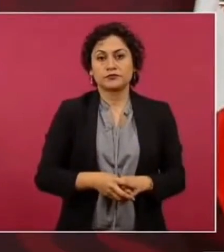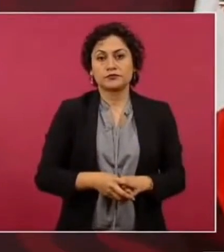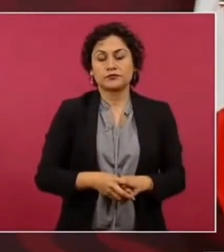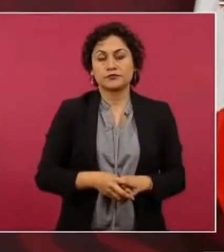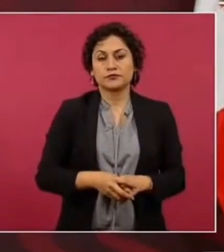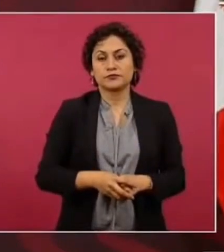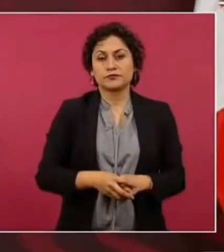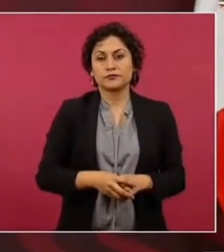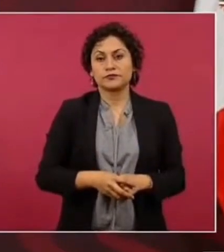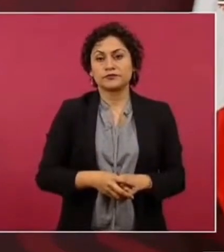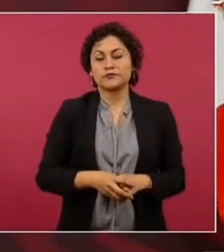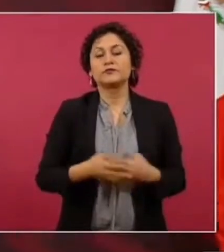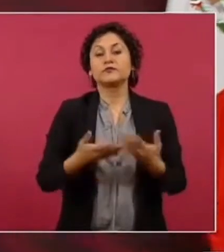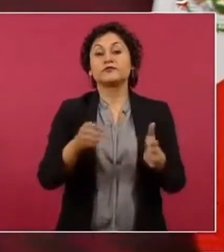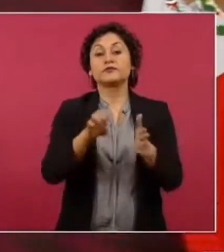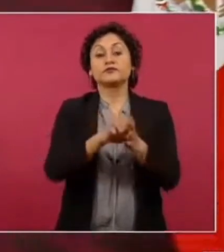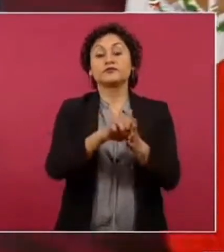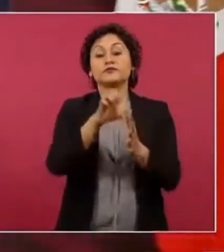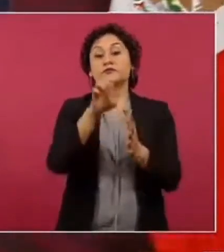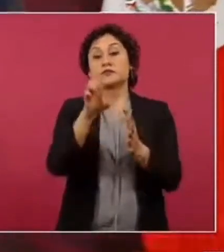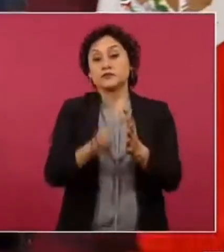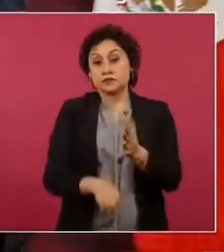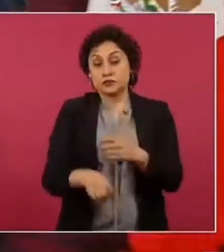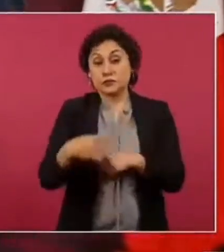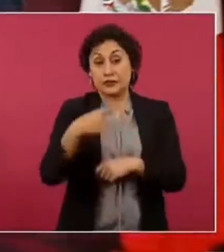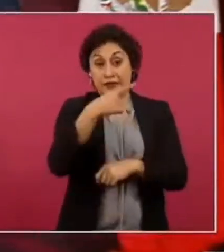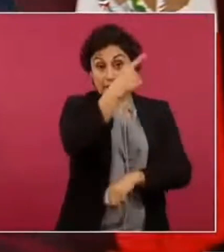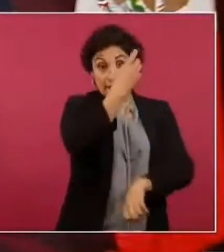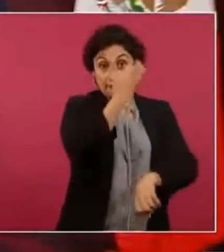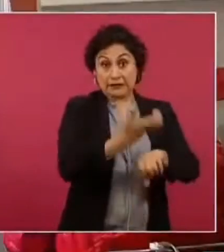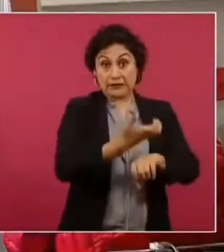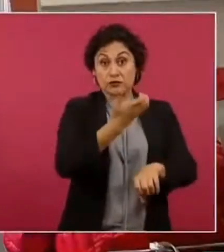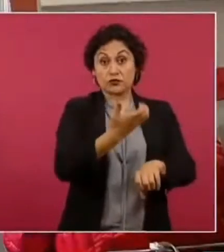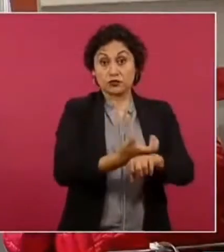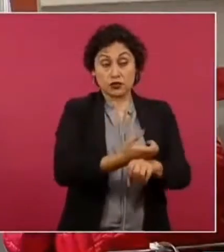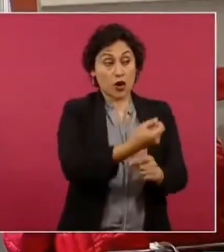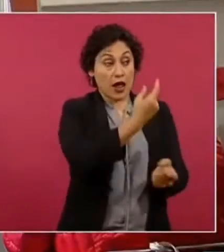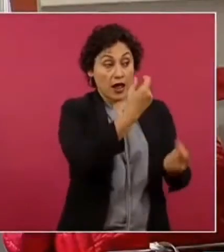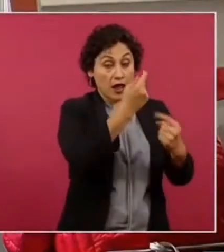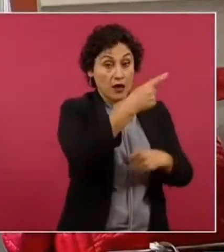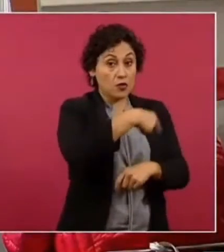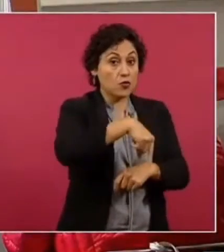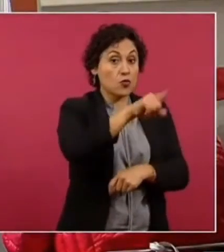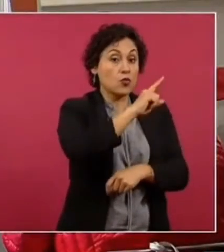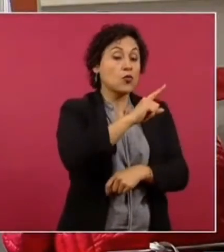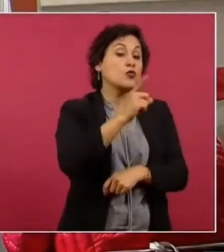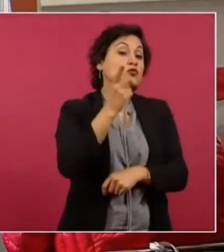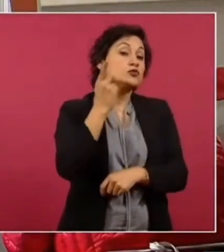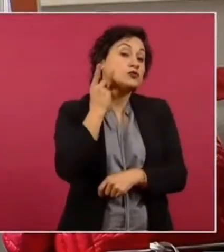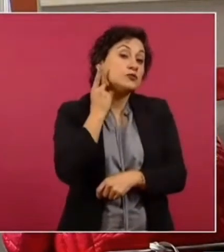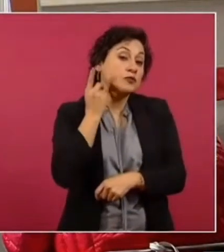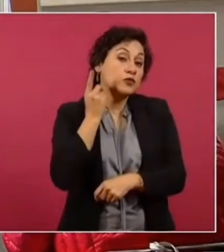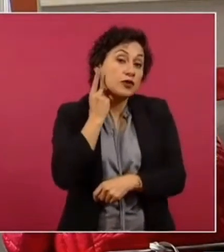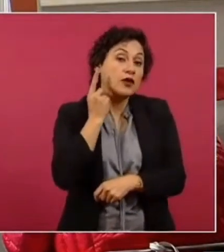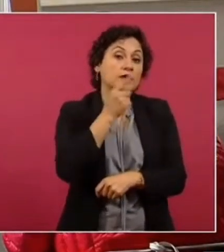legisladores de Estados Unidos que están por ejemplo defendiendo a Monsanto